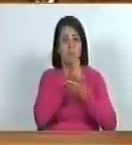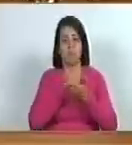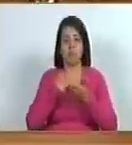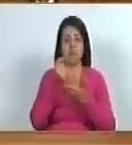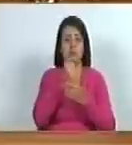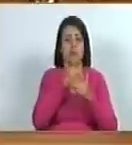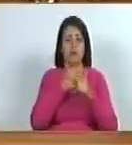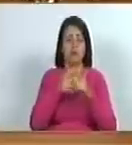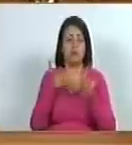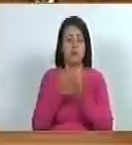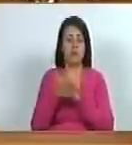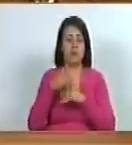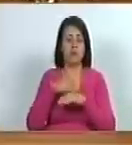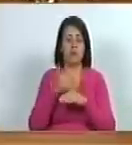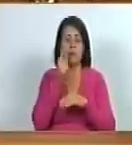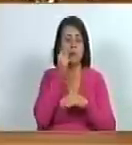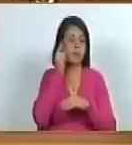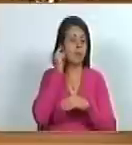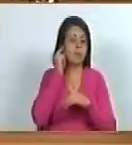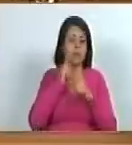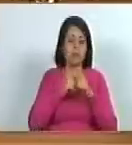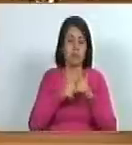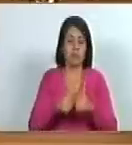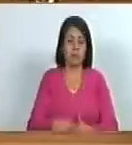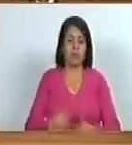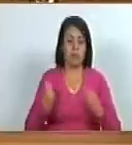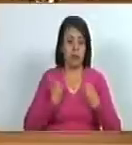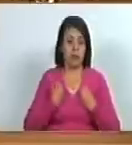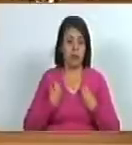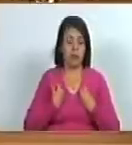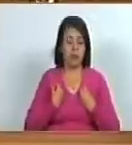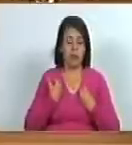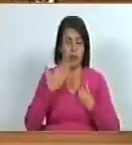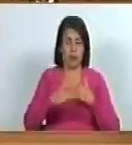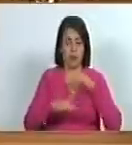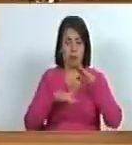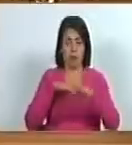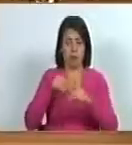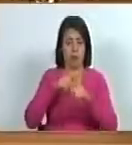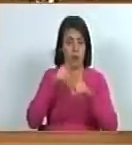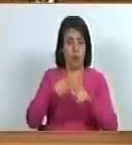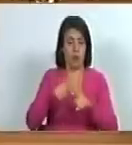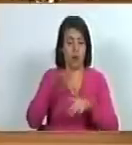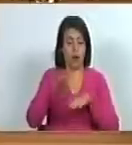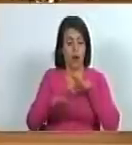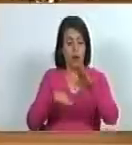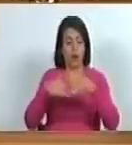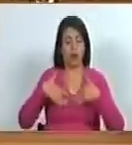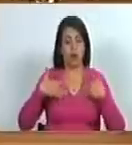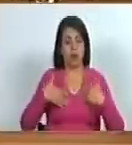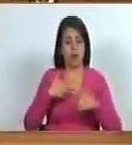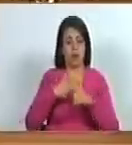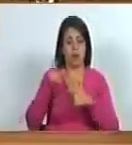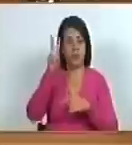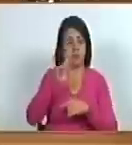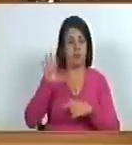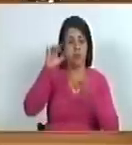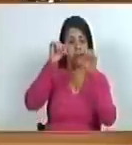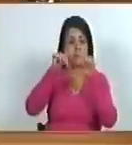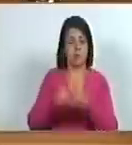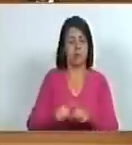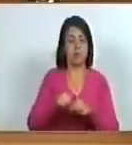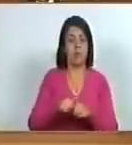como hombres y mujeres que venimos de paso pero que dejamos alegría Venezuela hoy